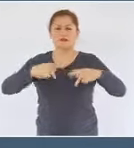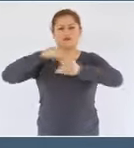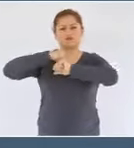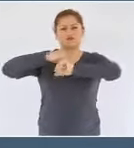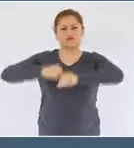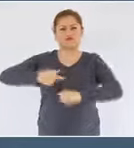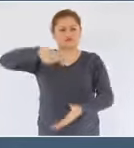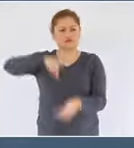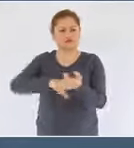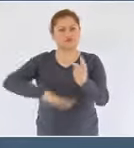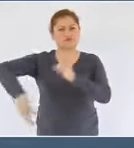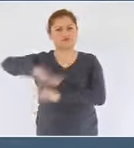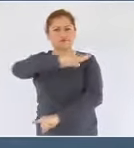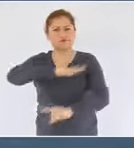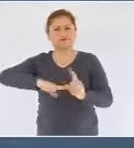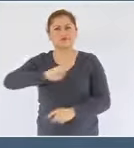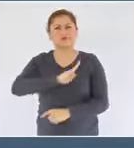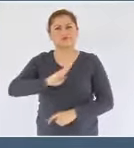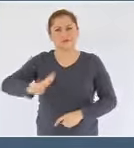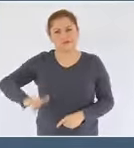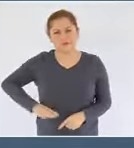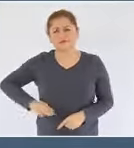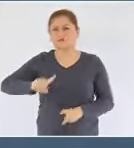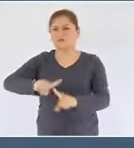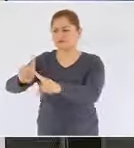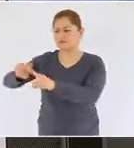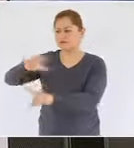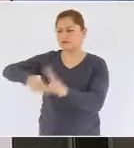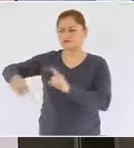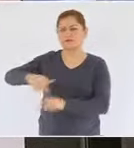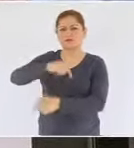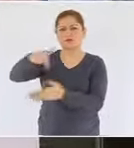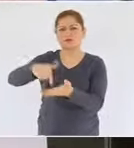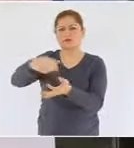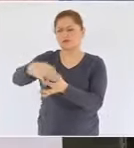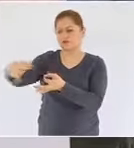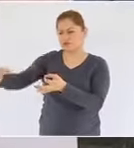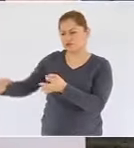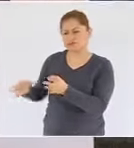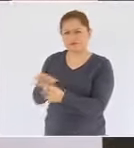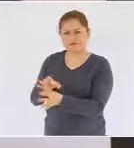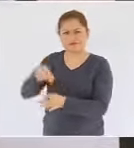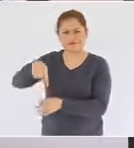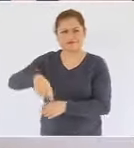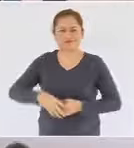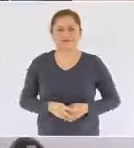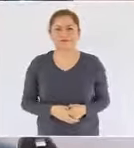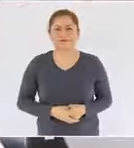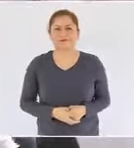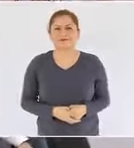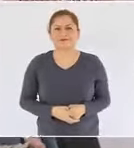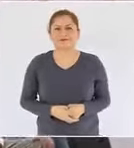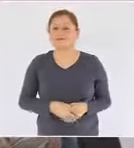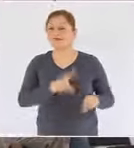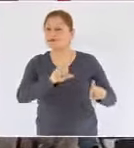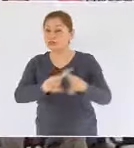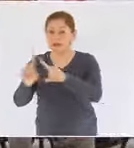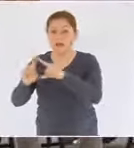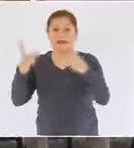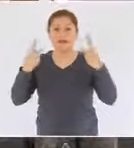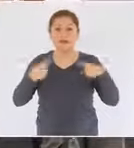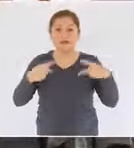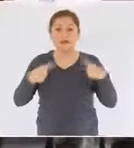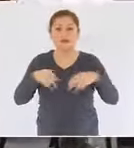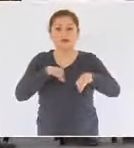municipales de Tamulté de las Habanas, Aztlán, Acachapan y Colmena, operadores de